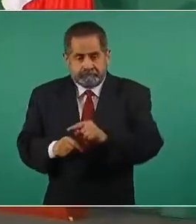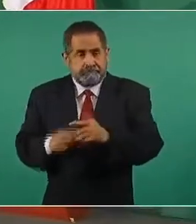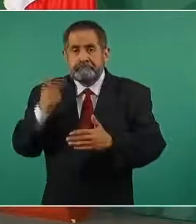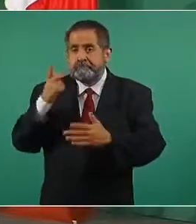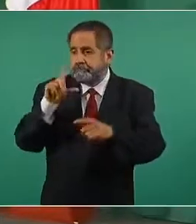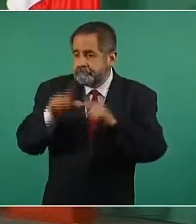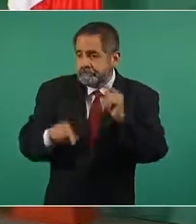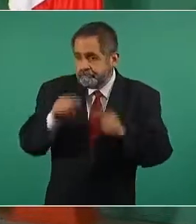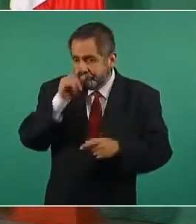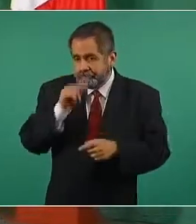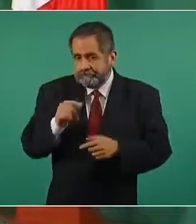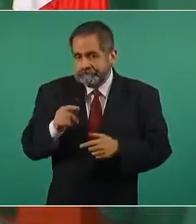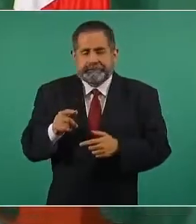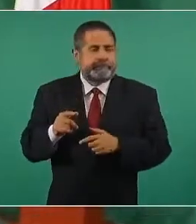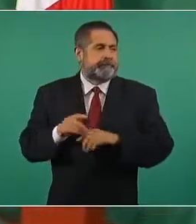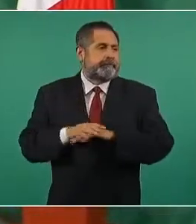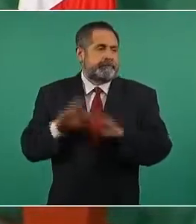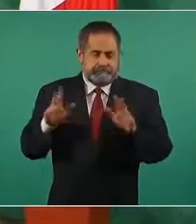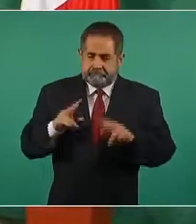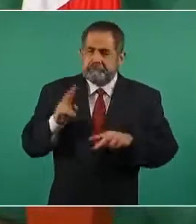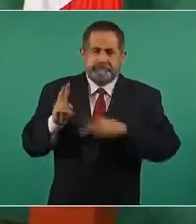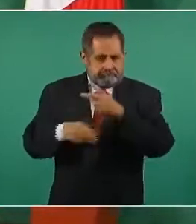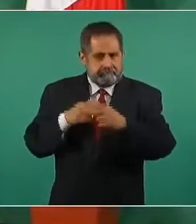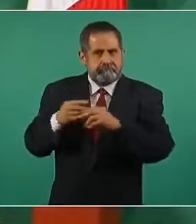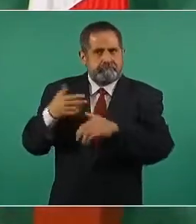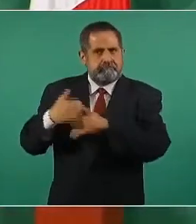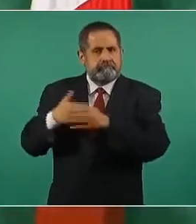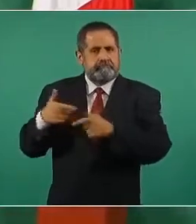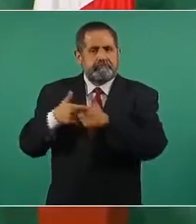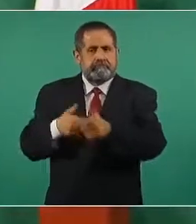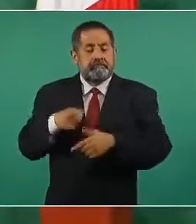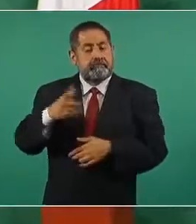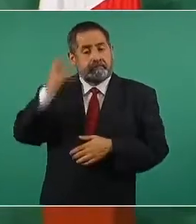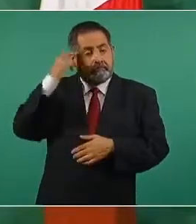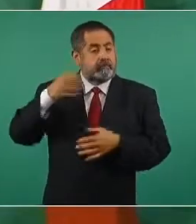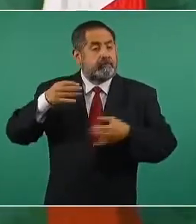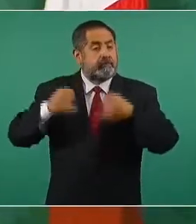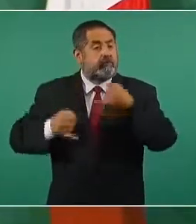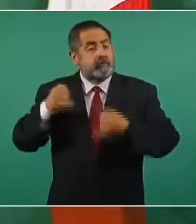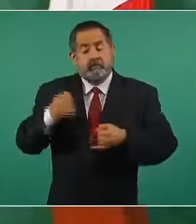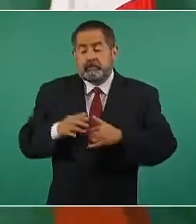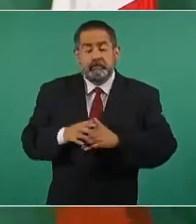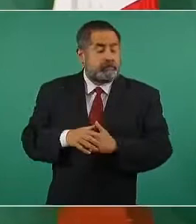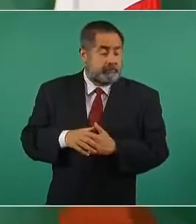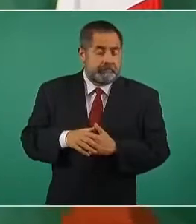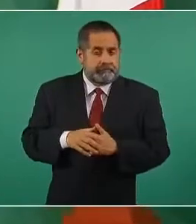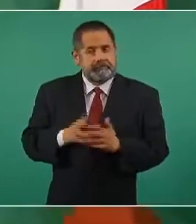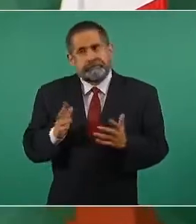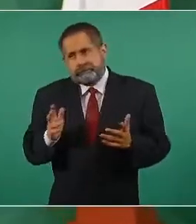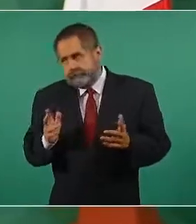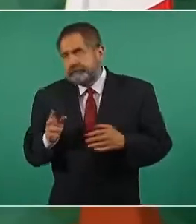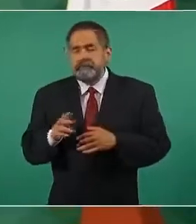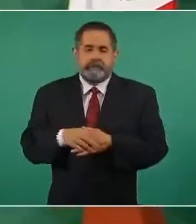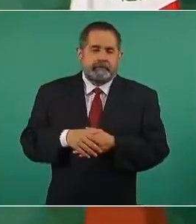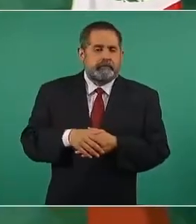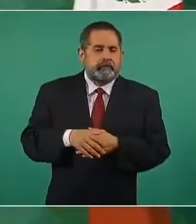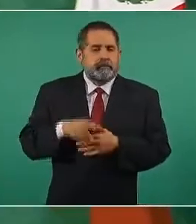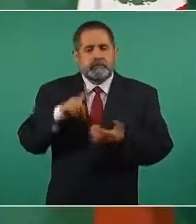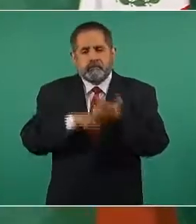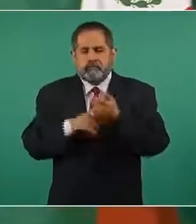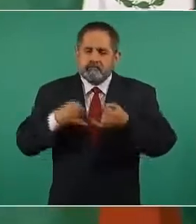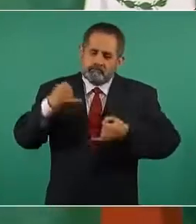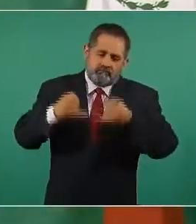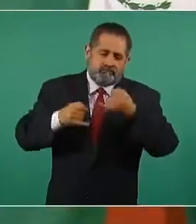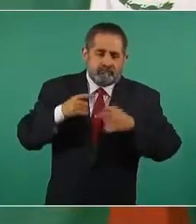porque se perdió un juicio que no se debió de haber perdido pues son de esos